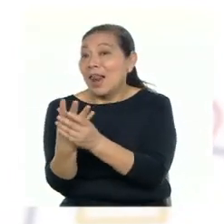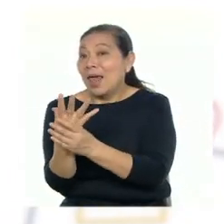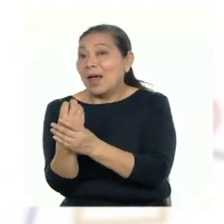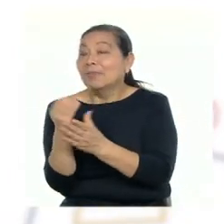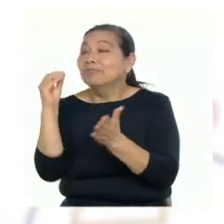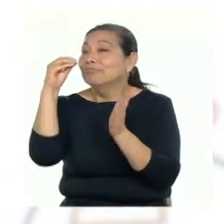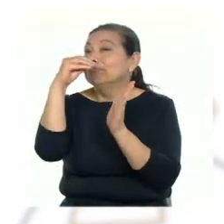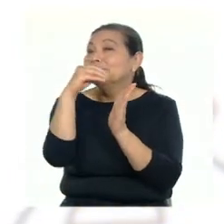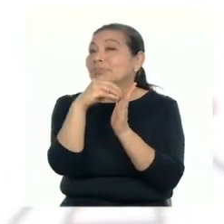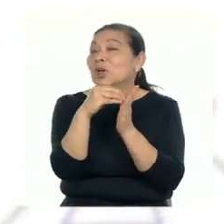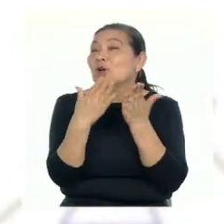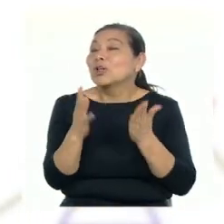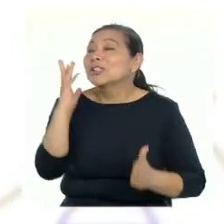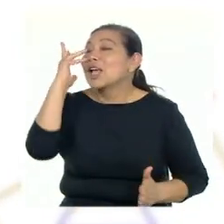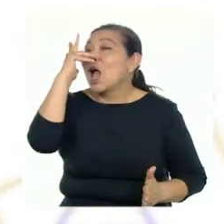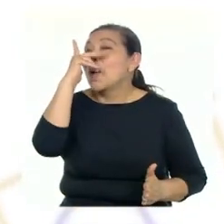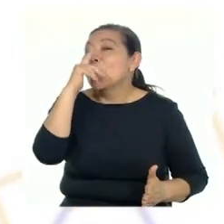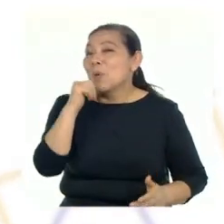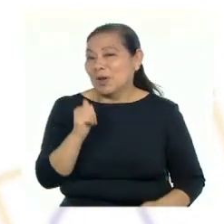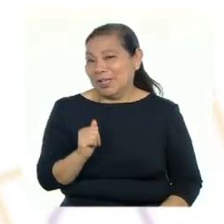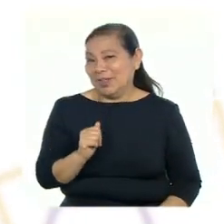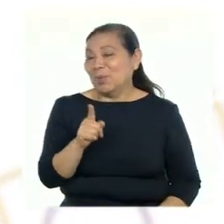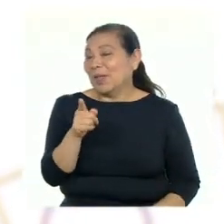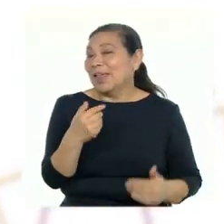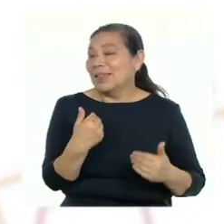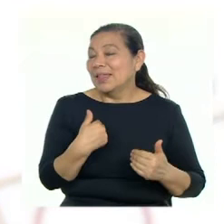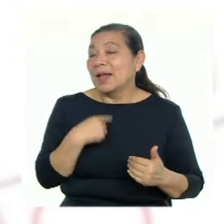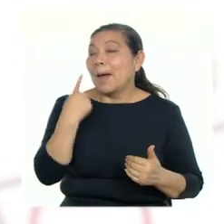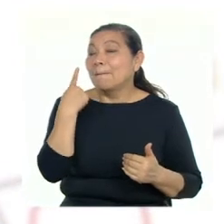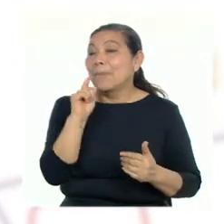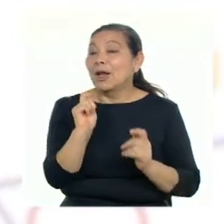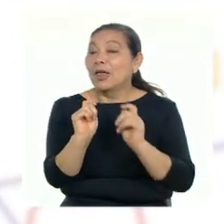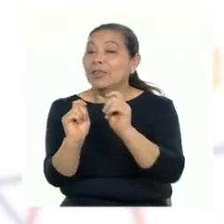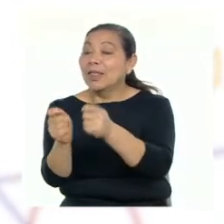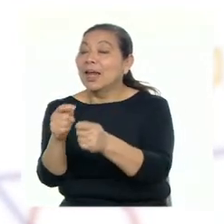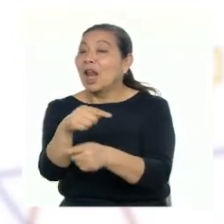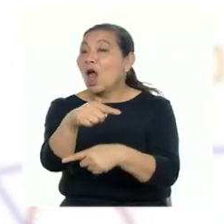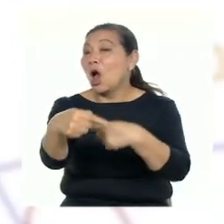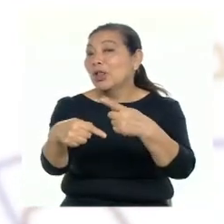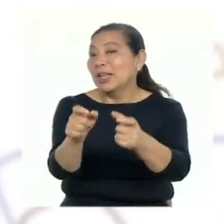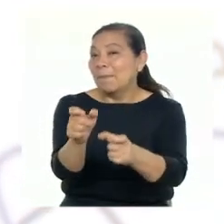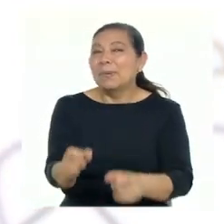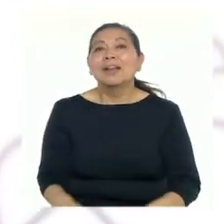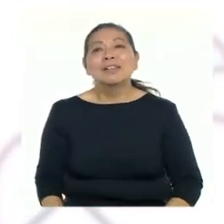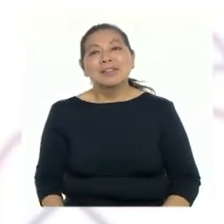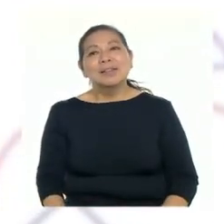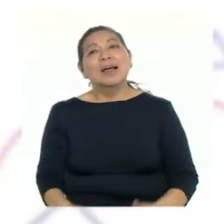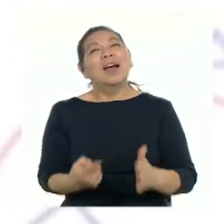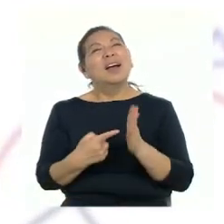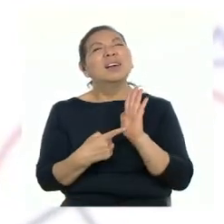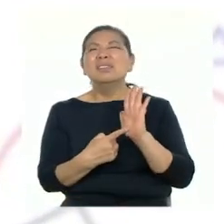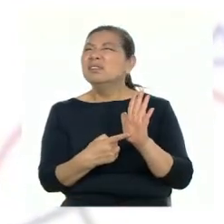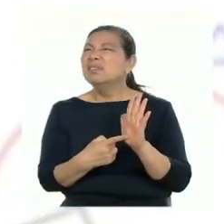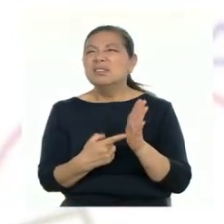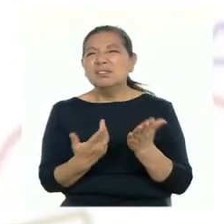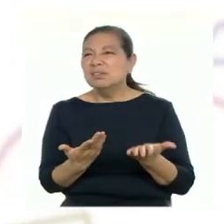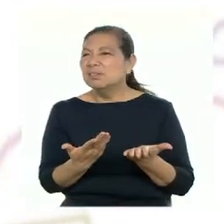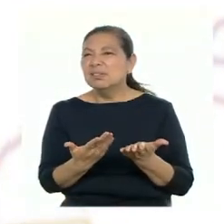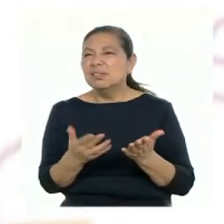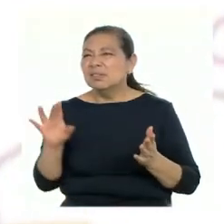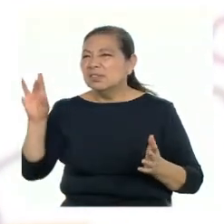plasmarán las cosas bonitas que ustedes tienen para darle a los demás. ¿Y qué representa esa ave?